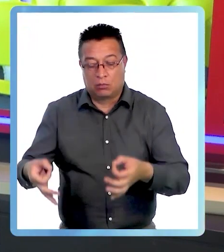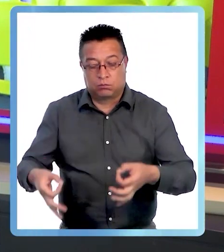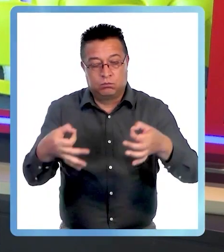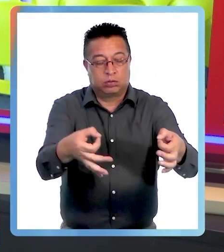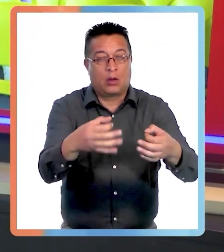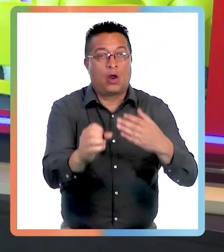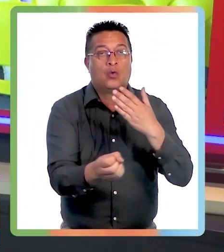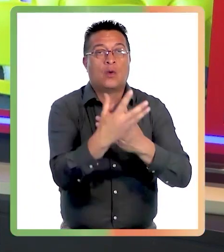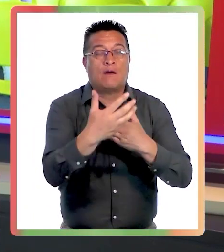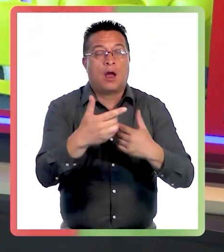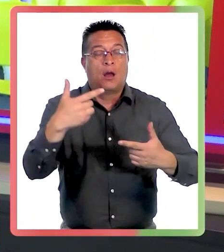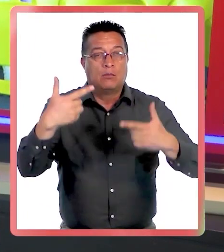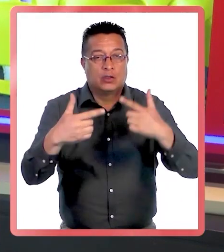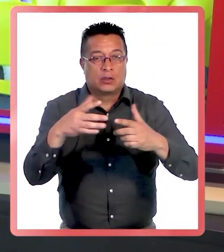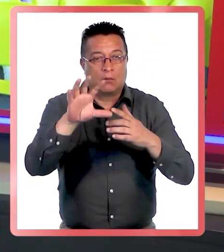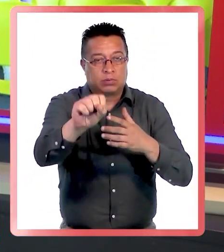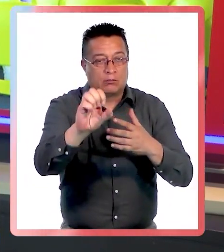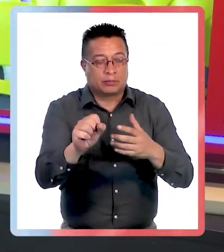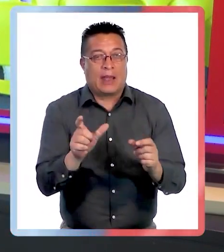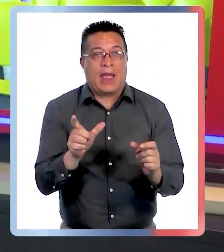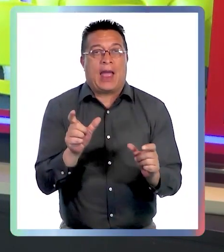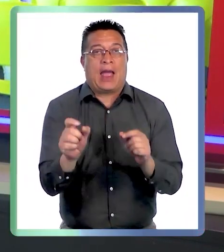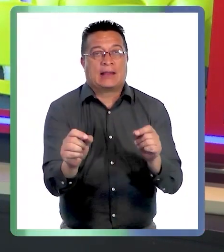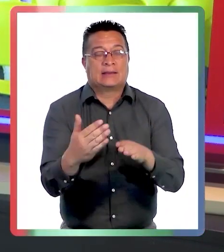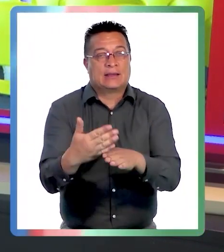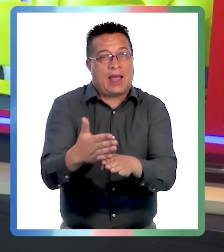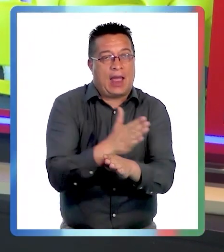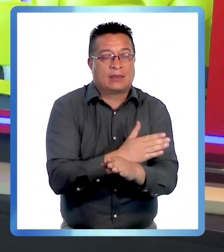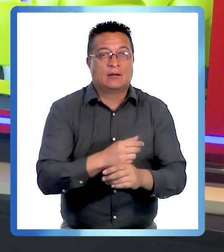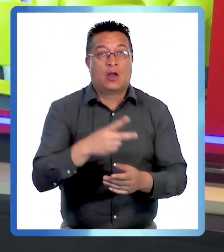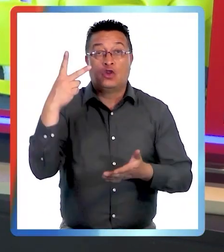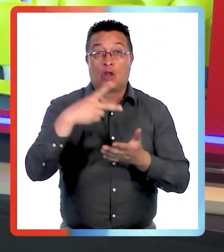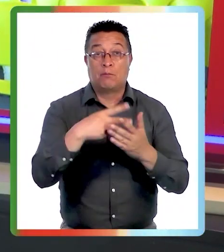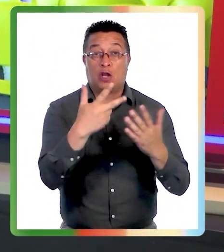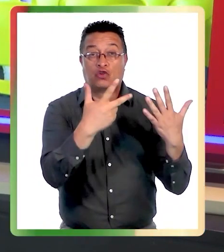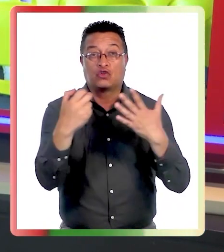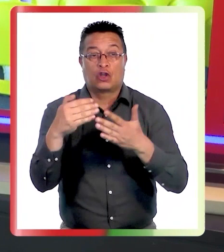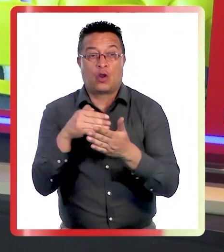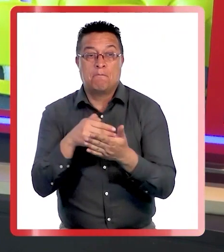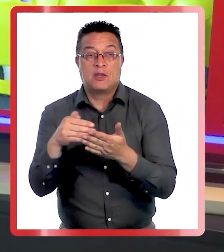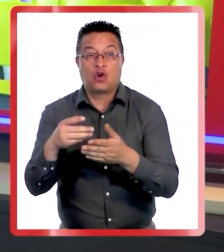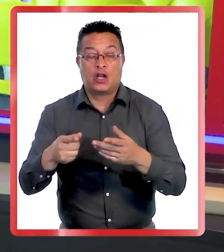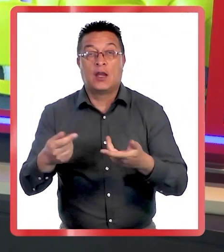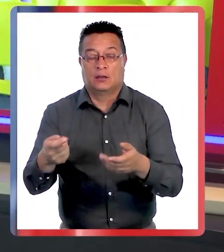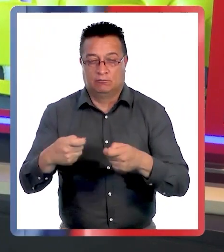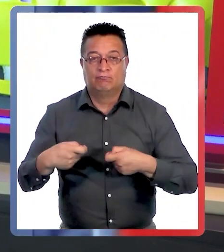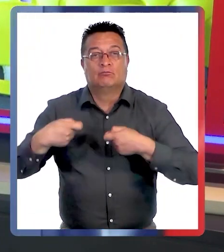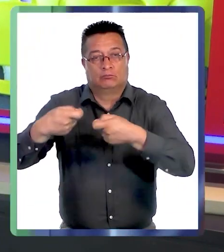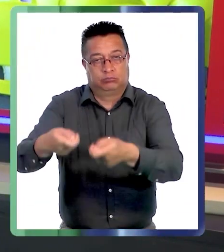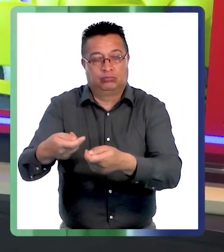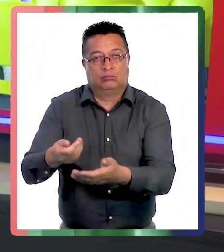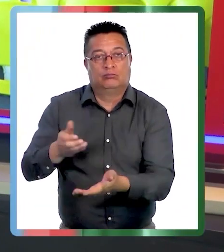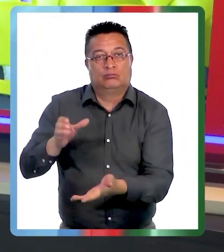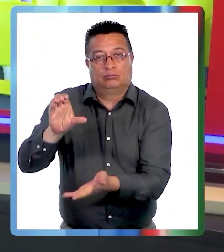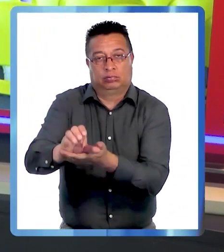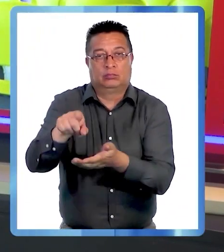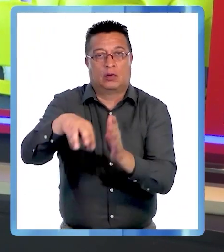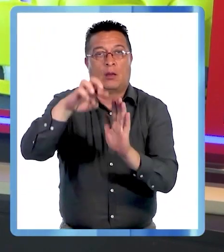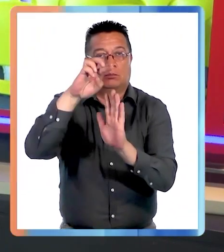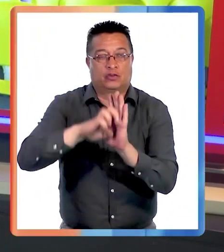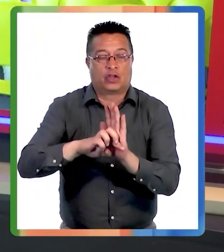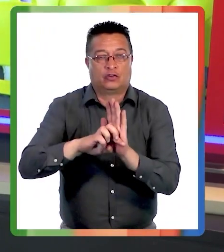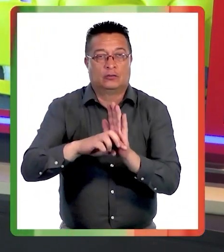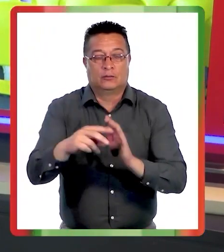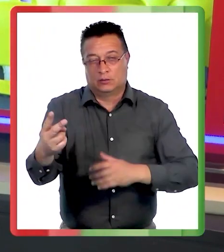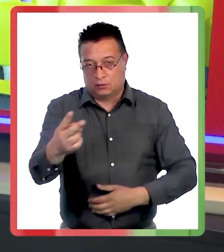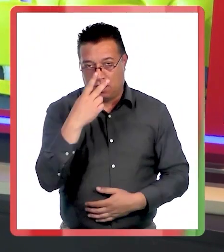presentaron una nueva política de detección precoz del cáncer. Más de 2.800 millones de pesos serán destinados al